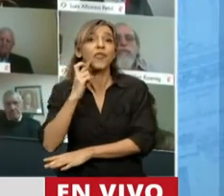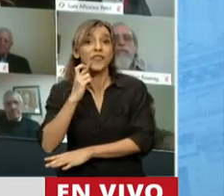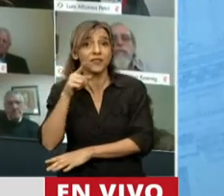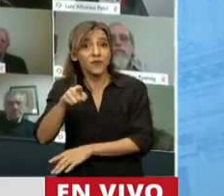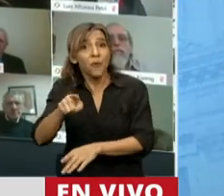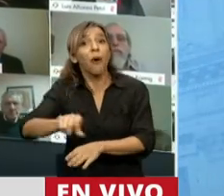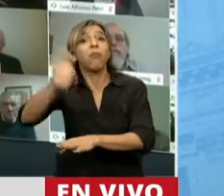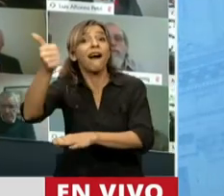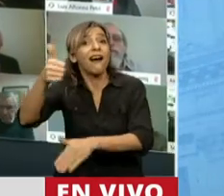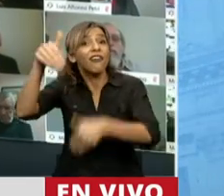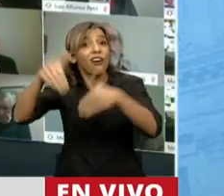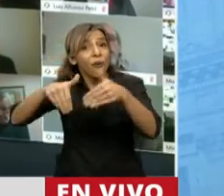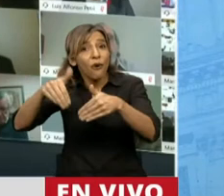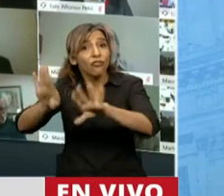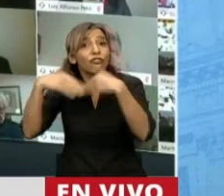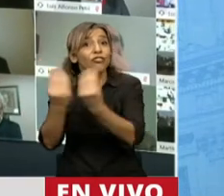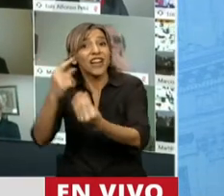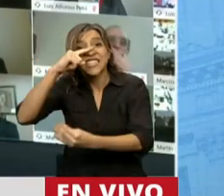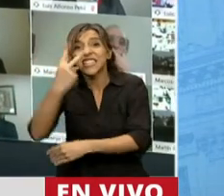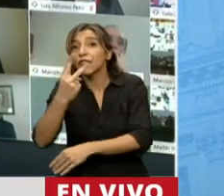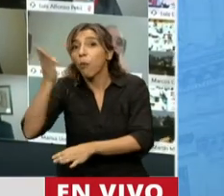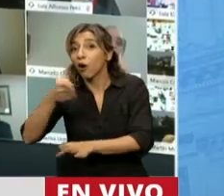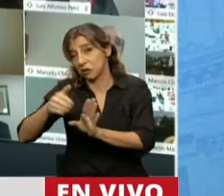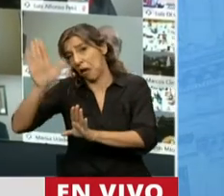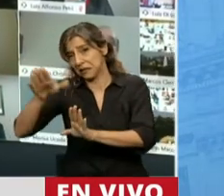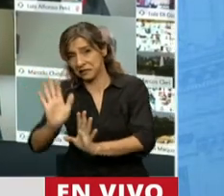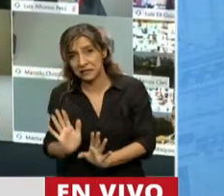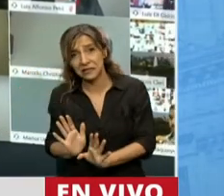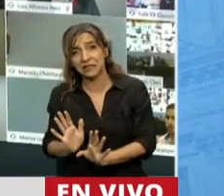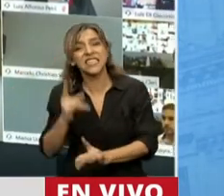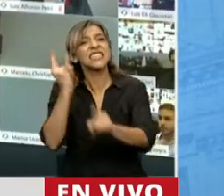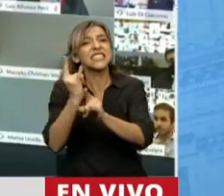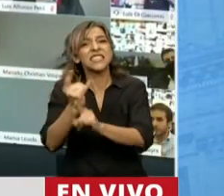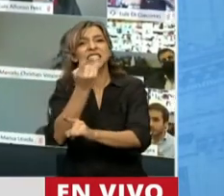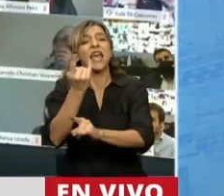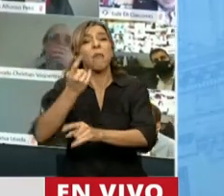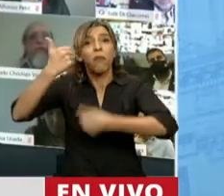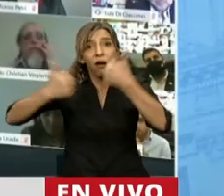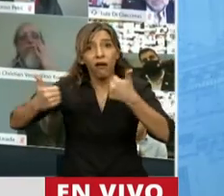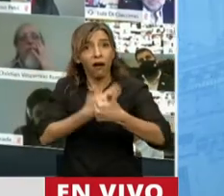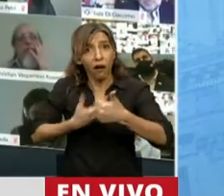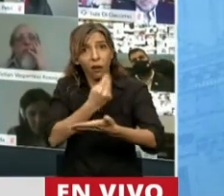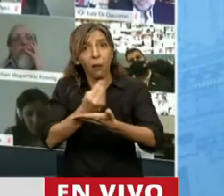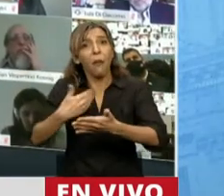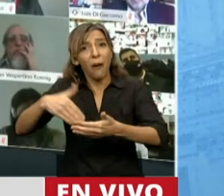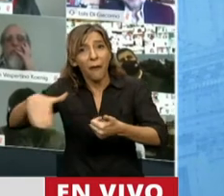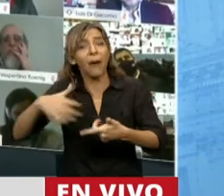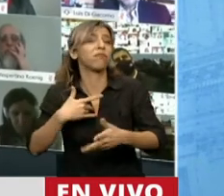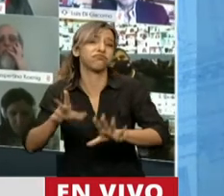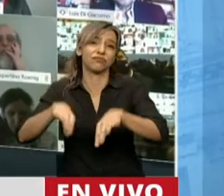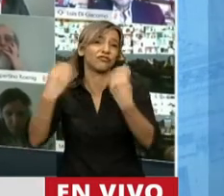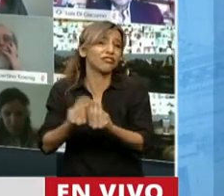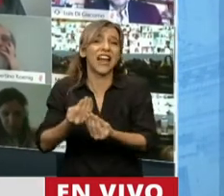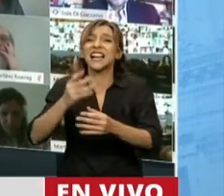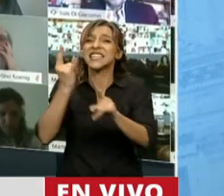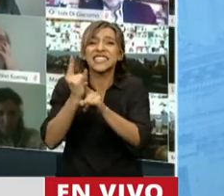por más del 72% de los votos. En todas las elecciones en las que se ha presentado ha superado el 72, el 73 hasta el 75